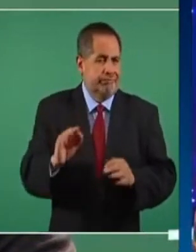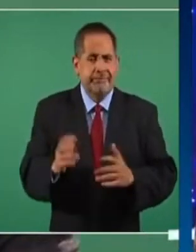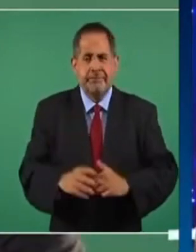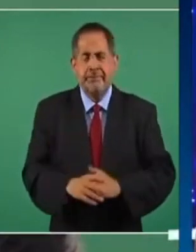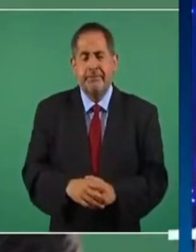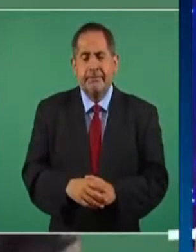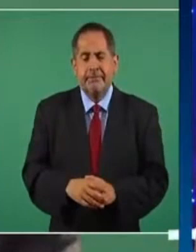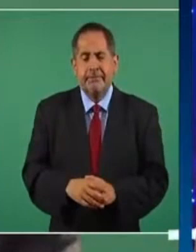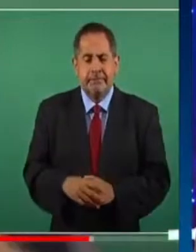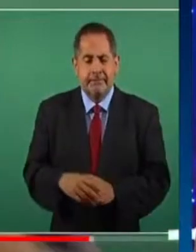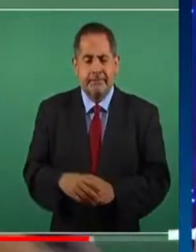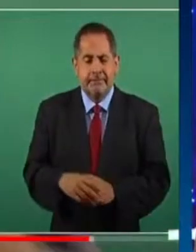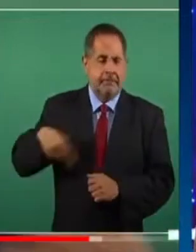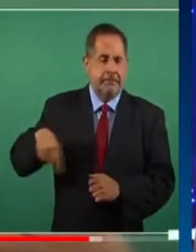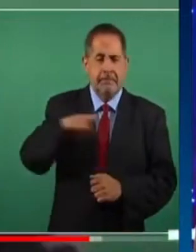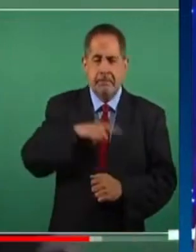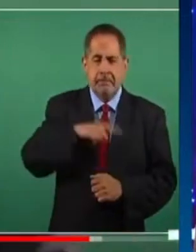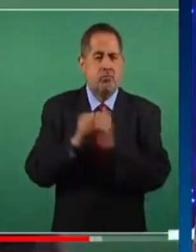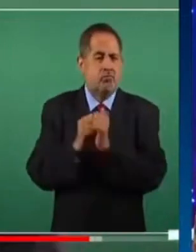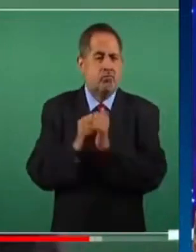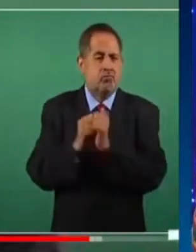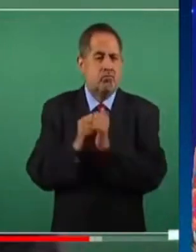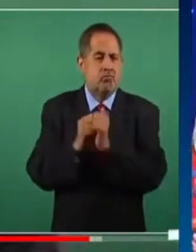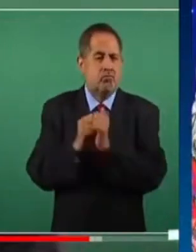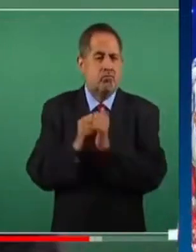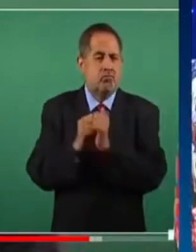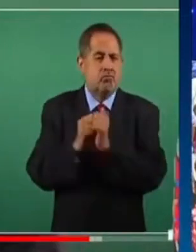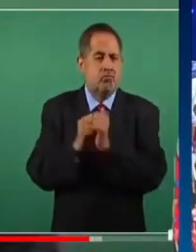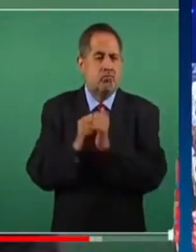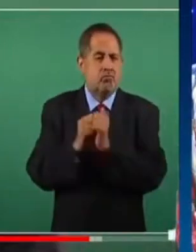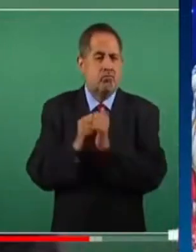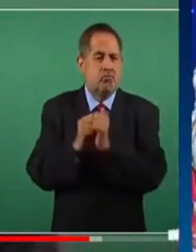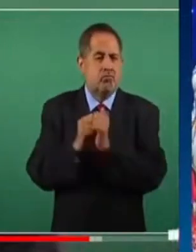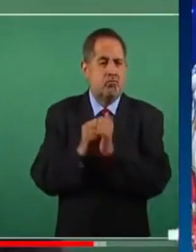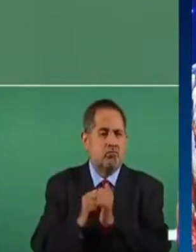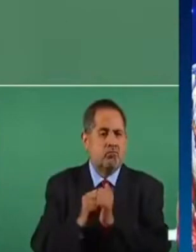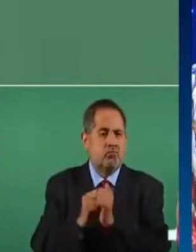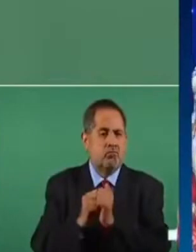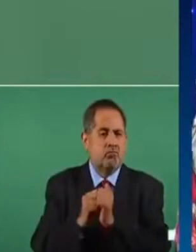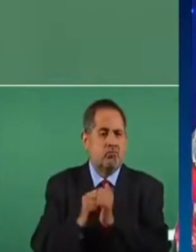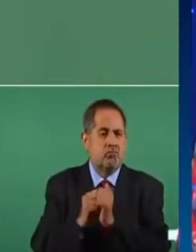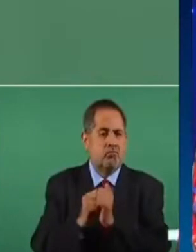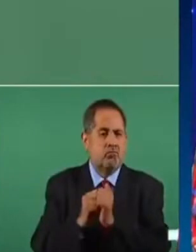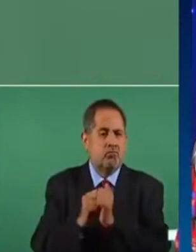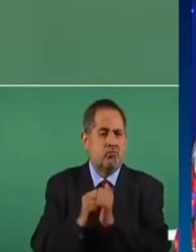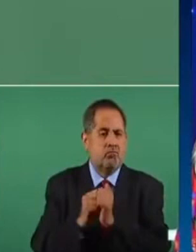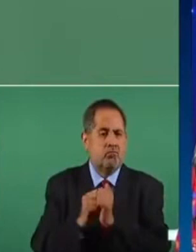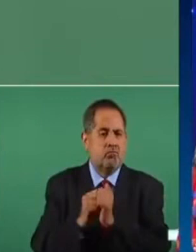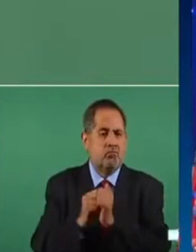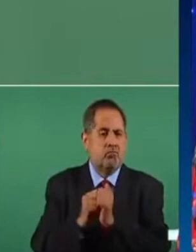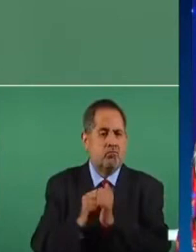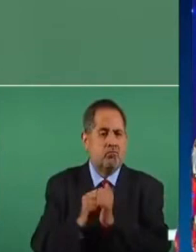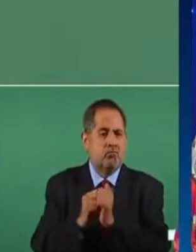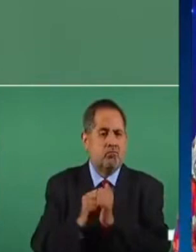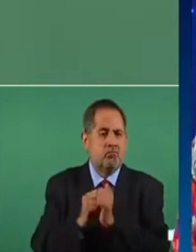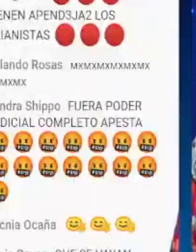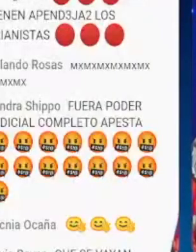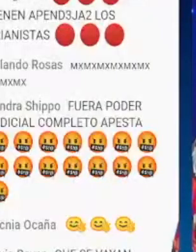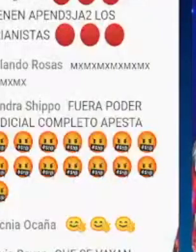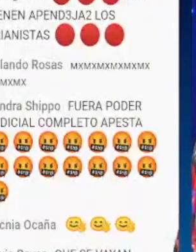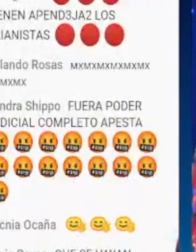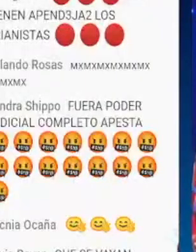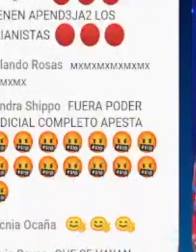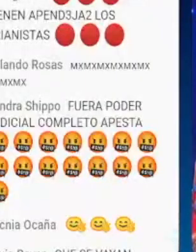que la gente pueda tener abogados pues bueno ahí escuchamos una parte que menciona el presidente pero